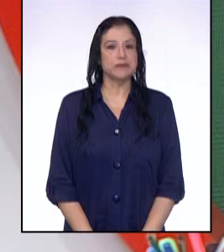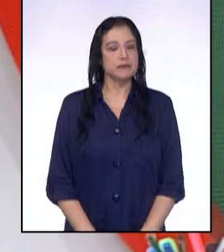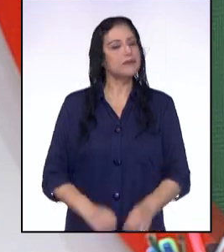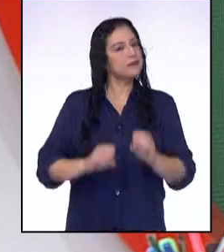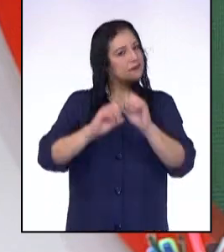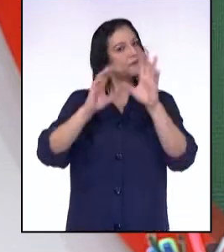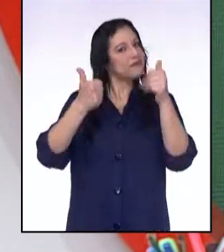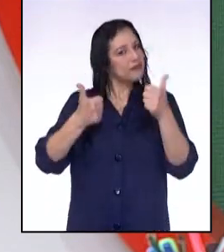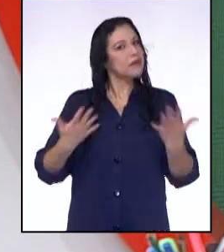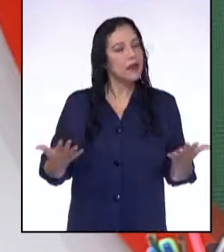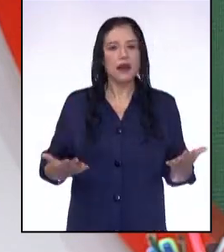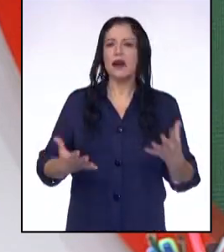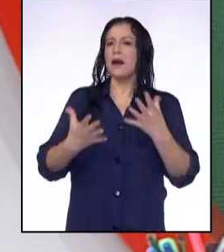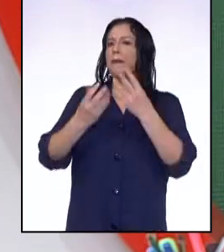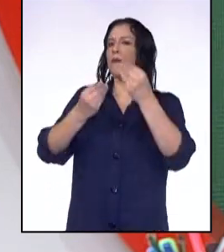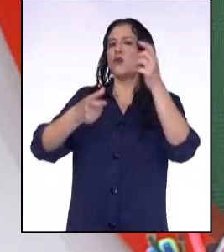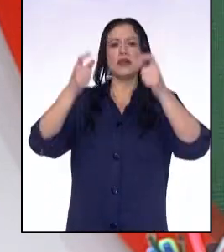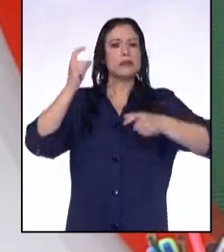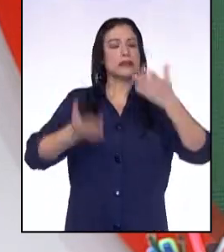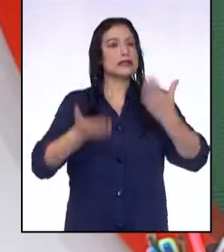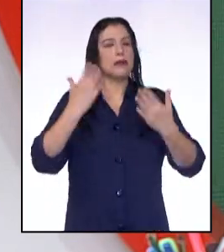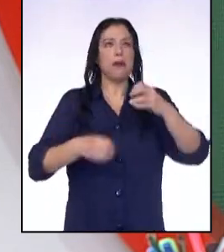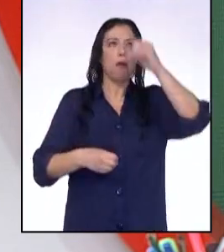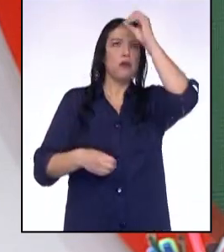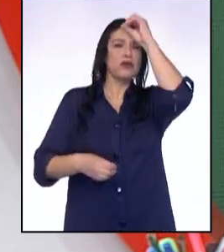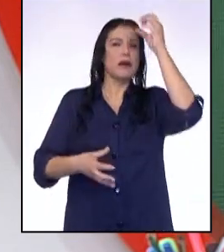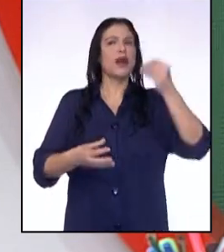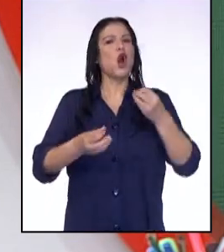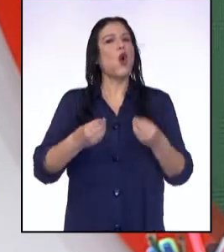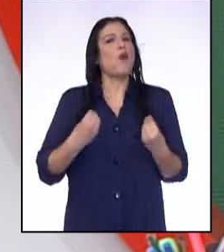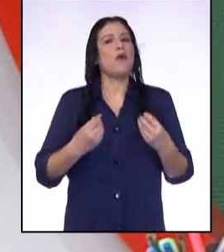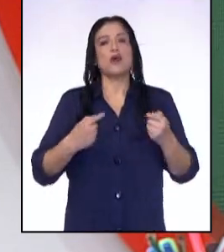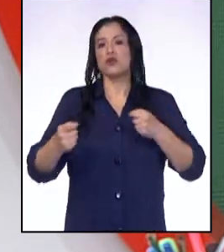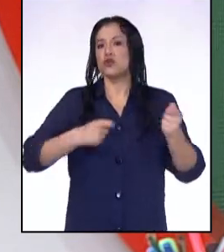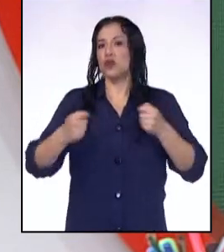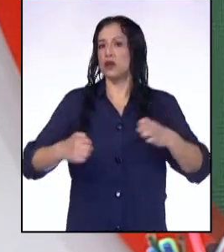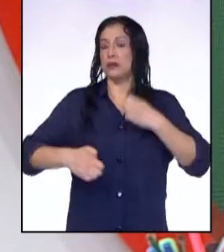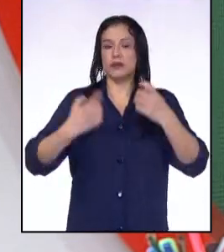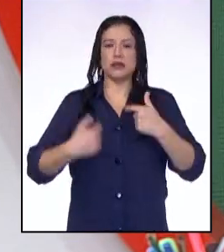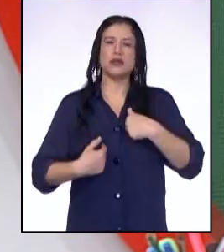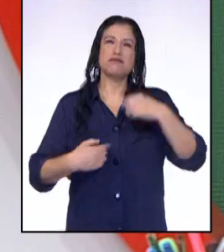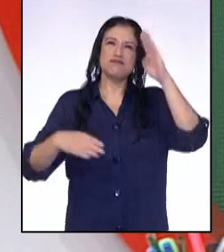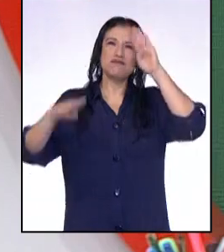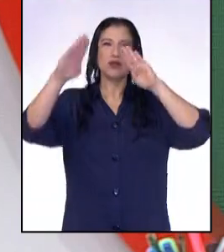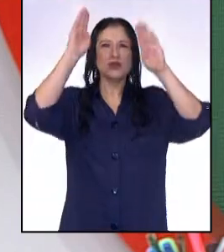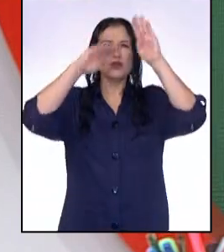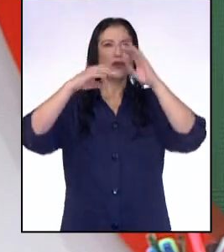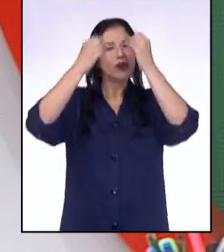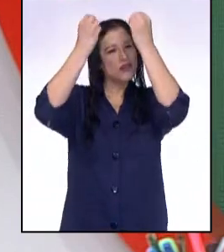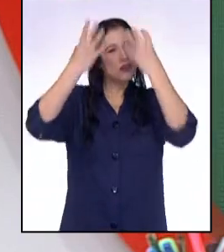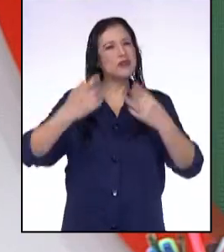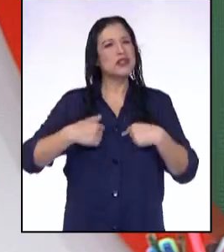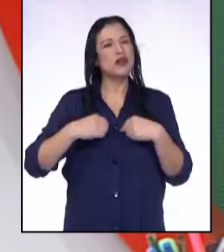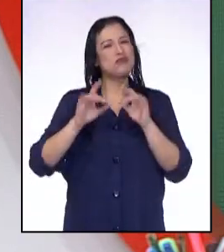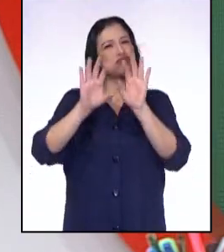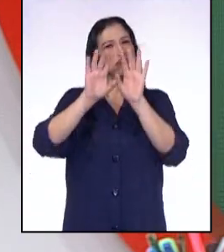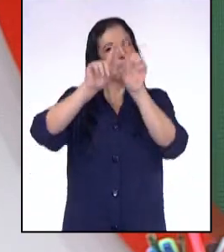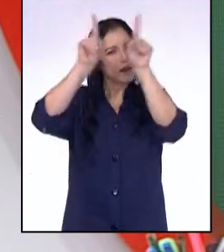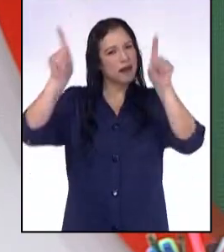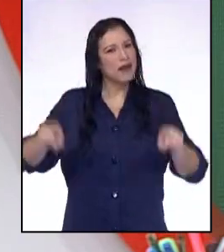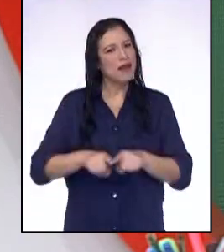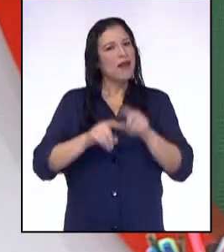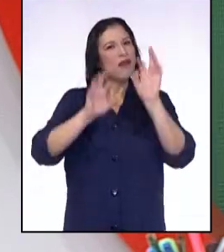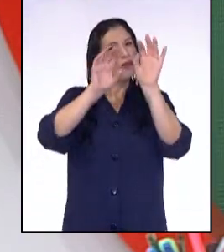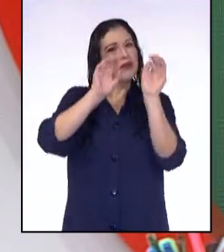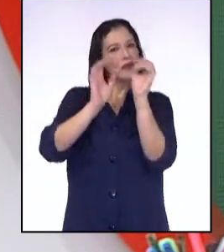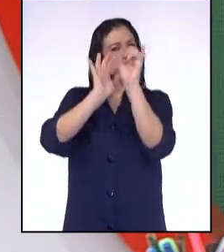Claro, debe haber mucha gente que no sabe cómo regular sus emociones. Me preocupa la información que voy a poner en mi infografía. Y la